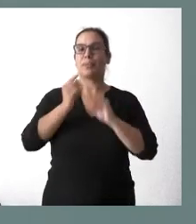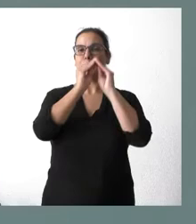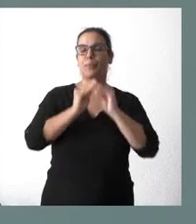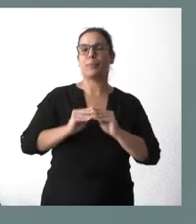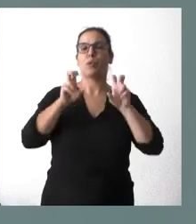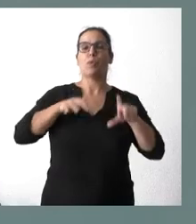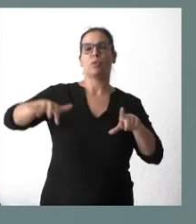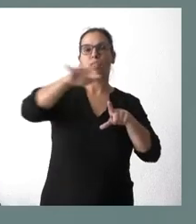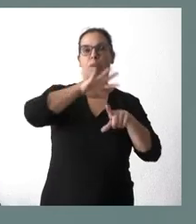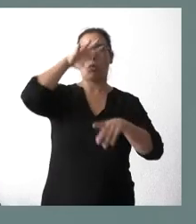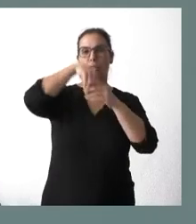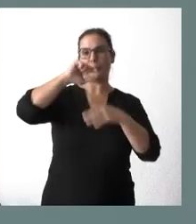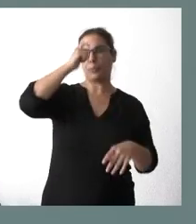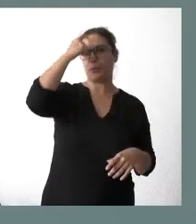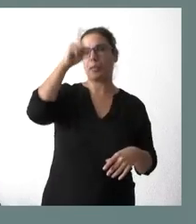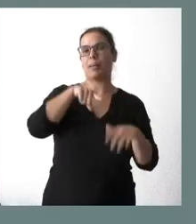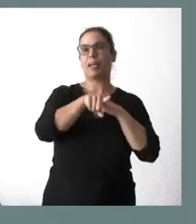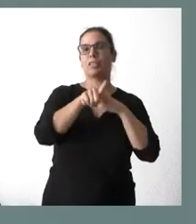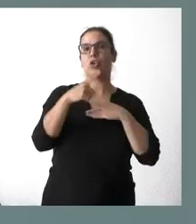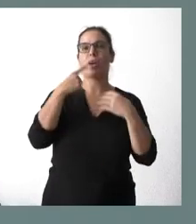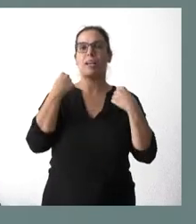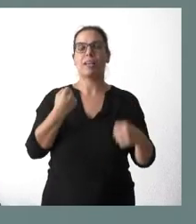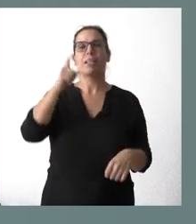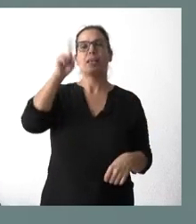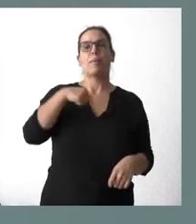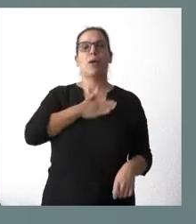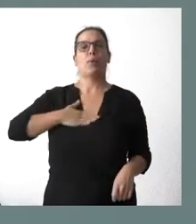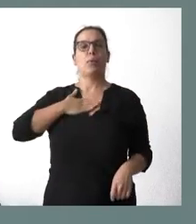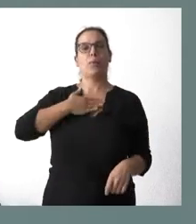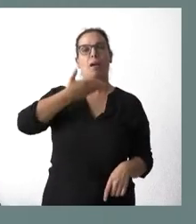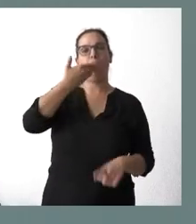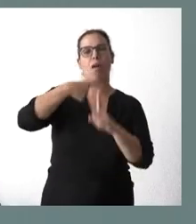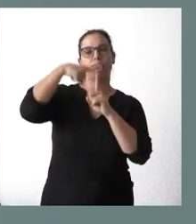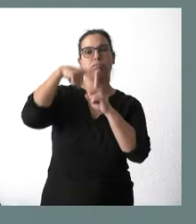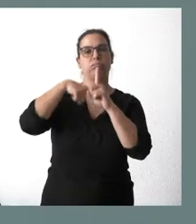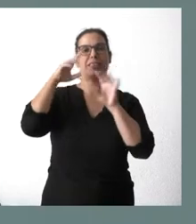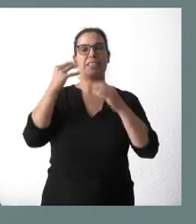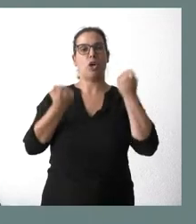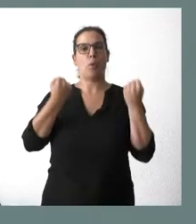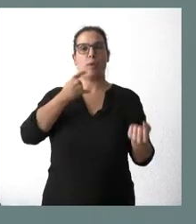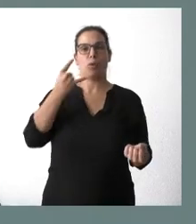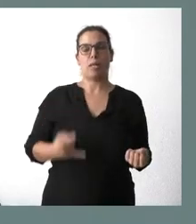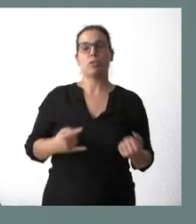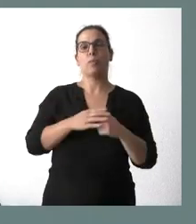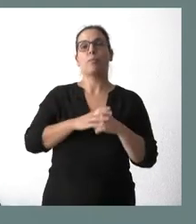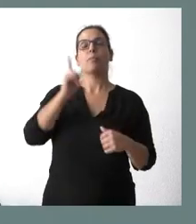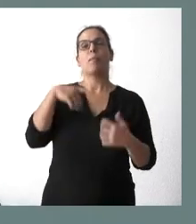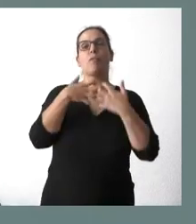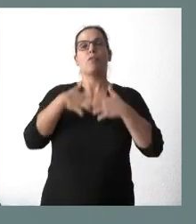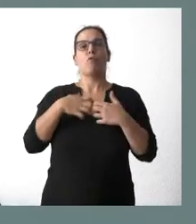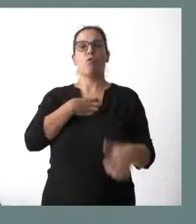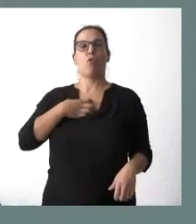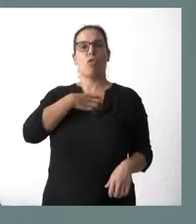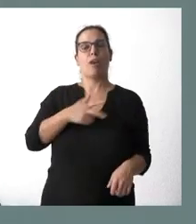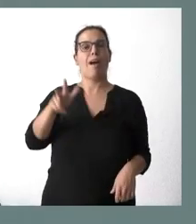espacios interiores, para la gestión energética y el confort térmico de los vehículos eléctricos, para las funciones de audio